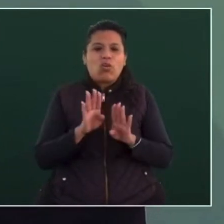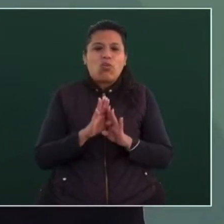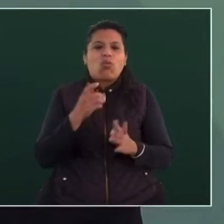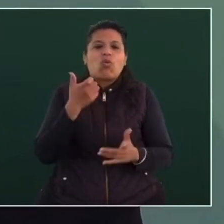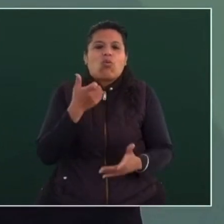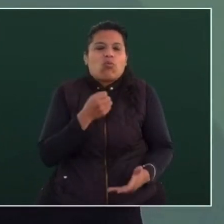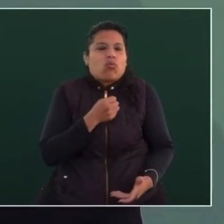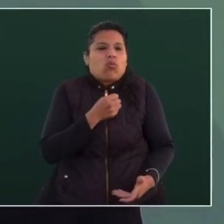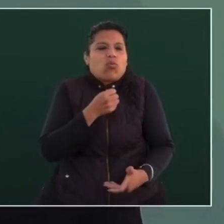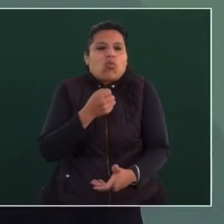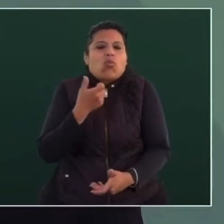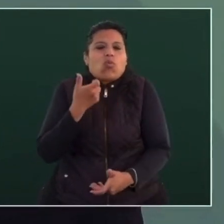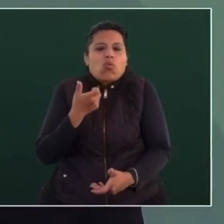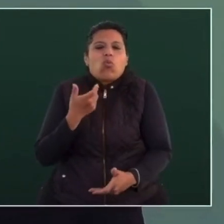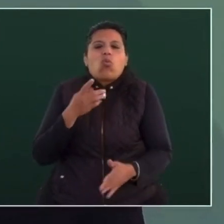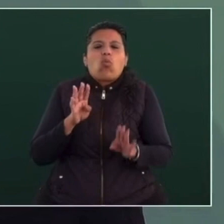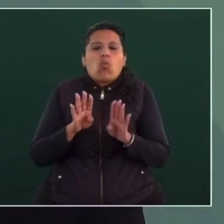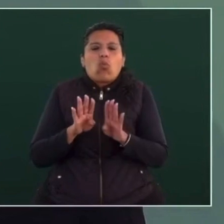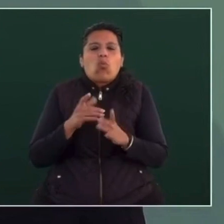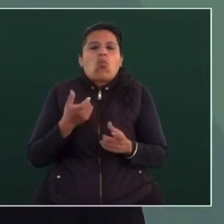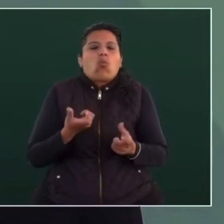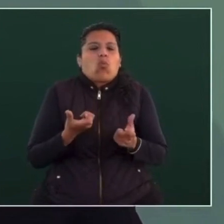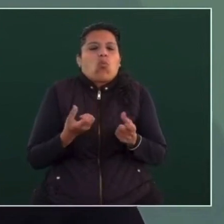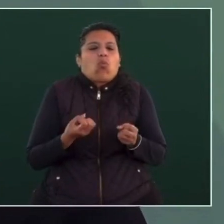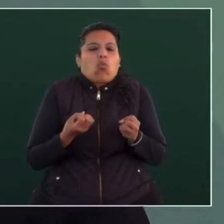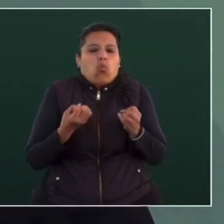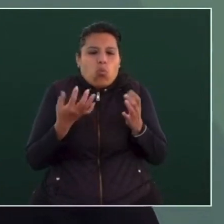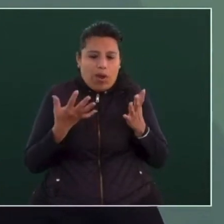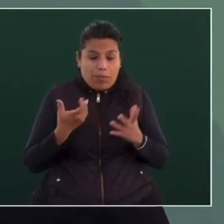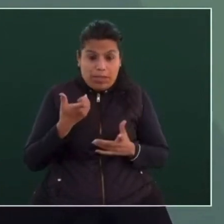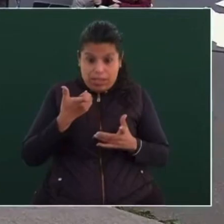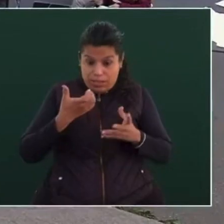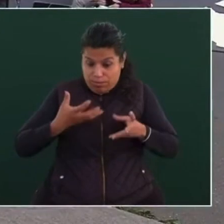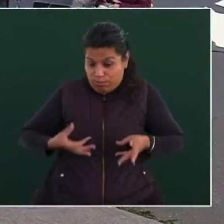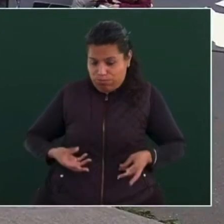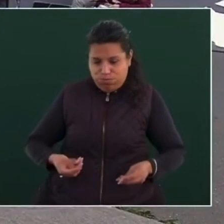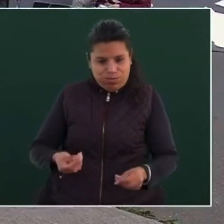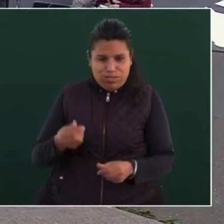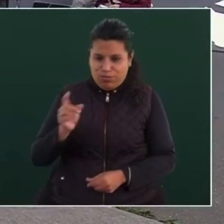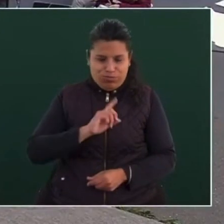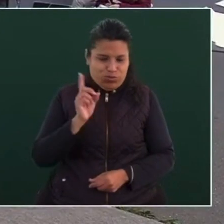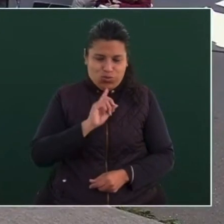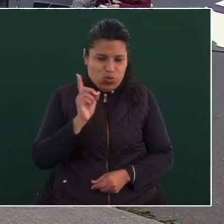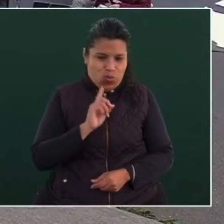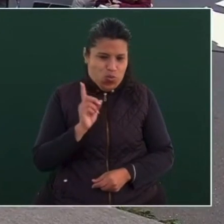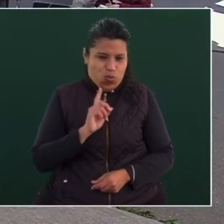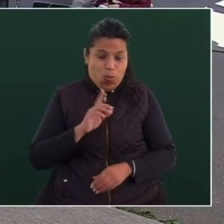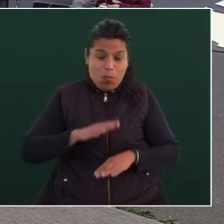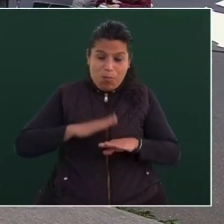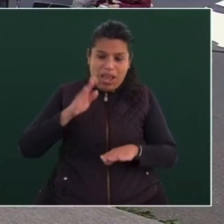Congreso, no se puede gastar más de lo autorizado.